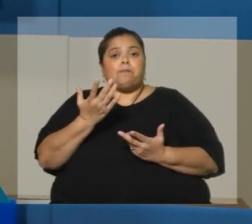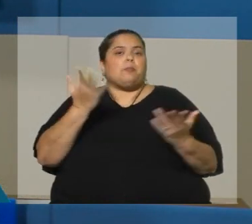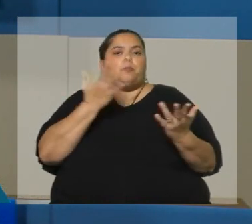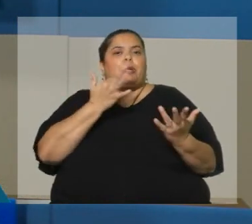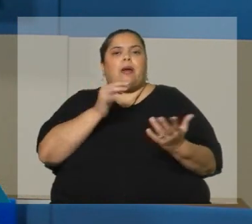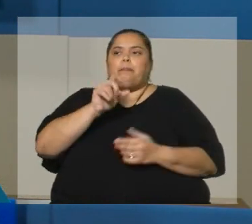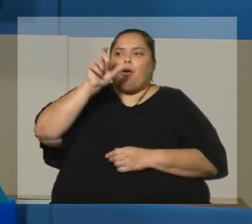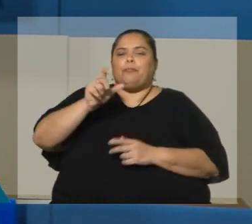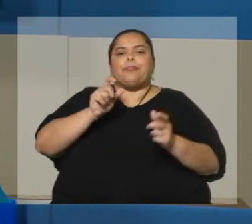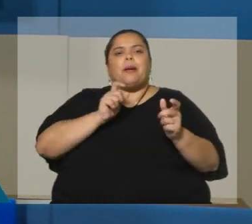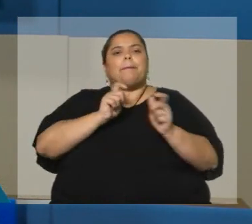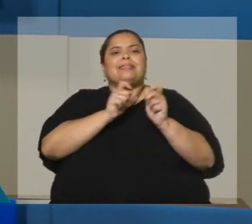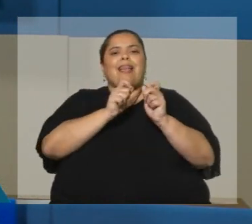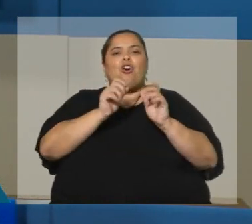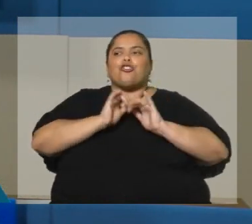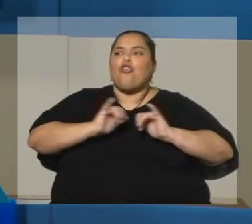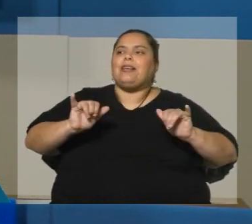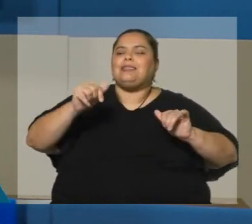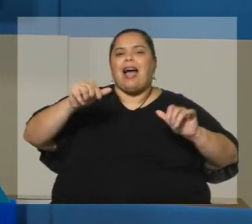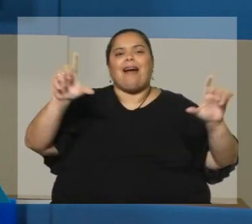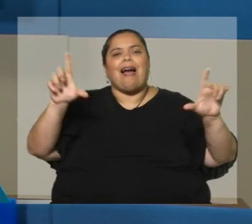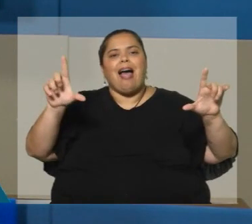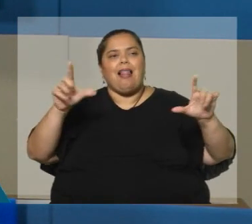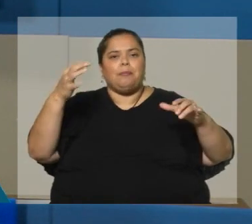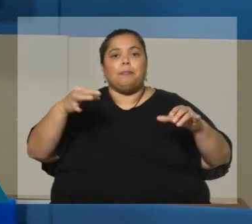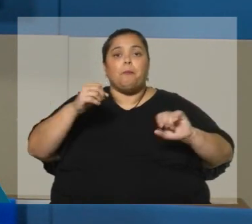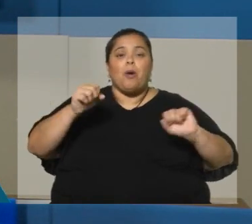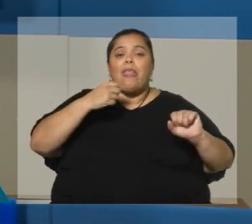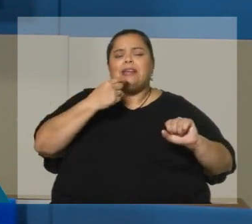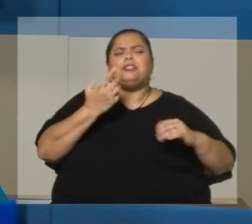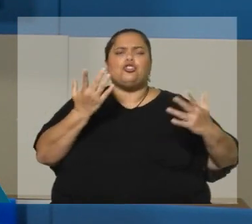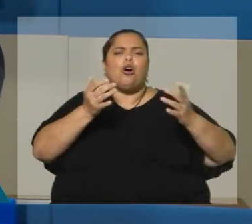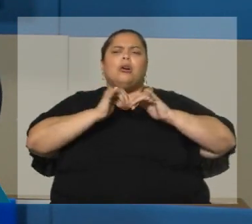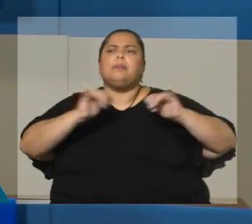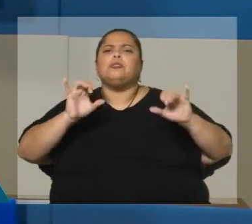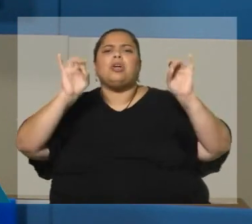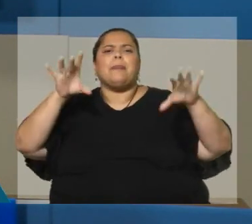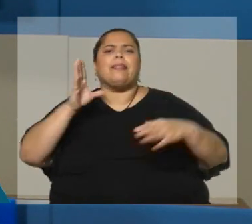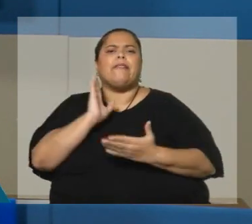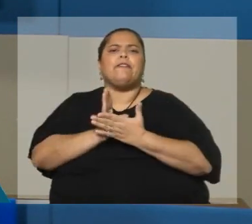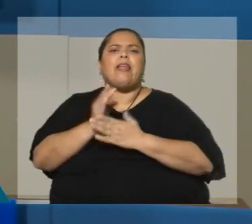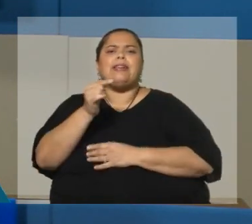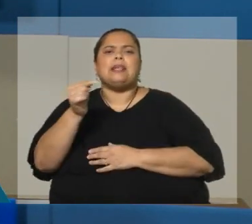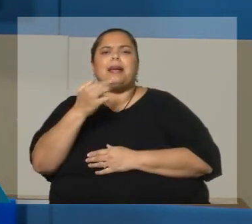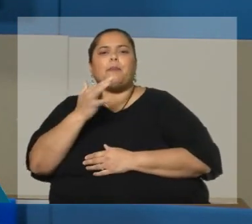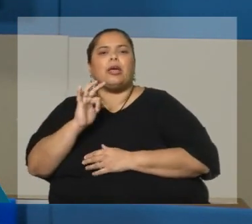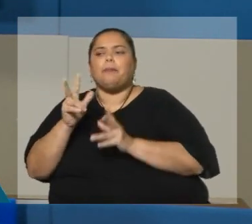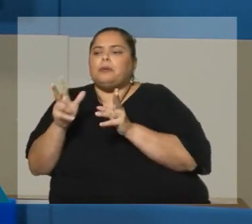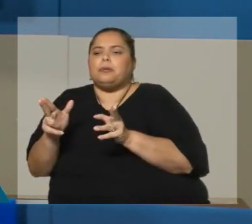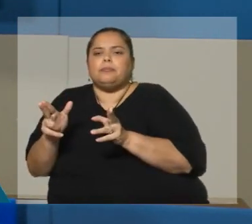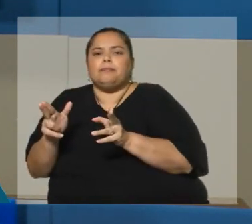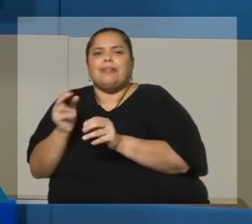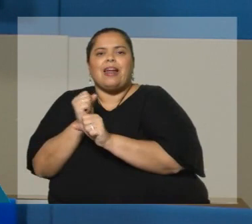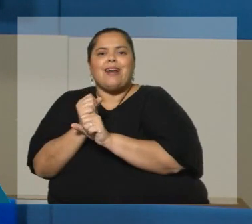noticias de un canal puede llegar a acordar que presenta las noticias solo los fines de semana. Va a tener un trabajo